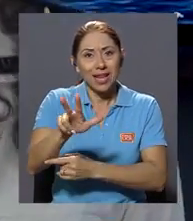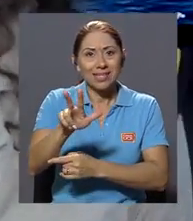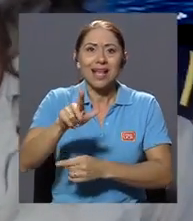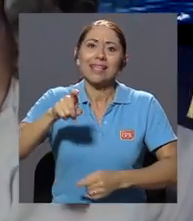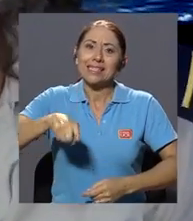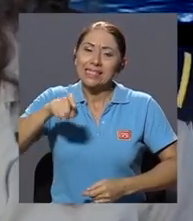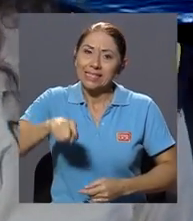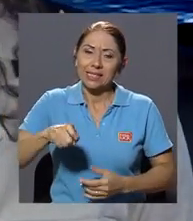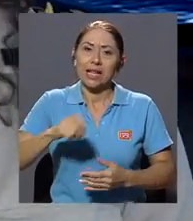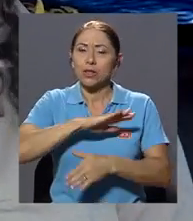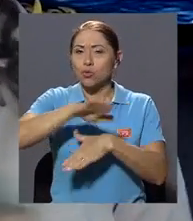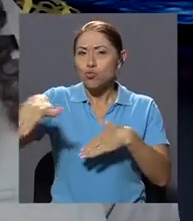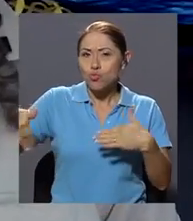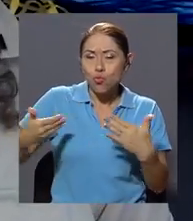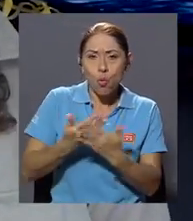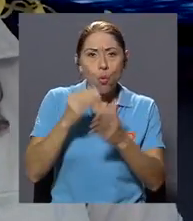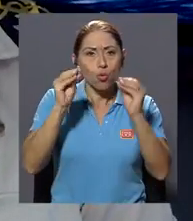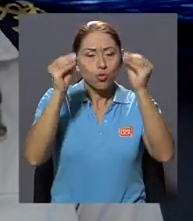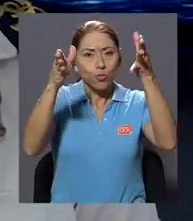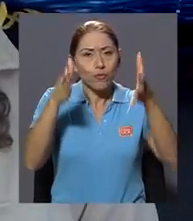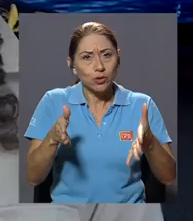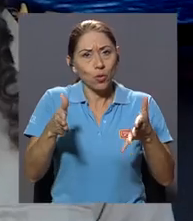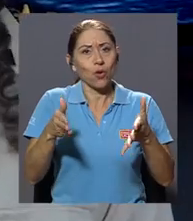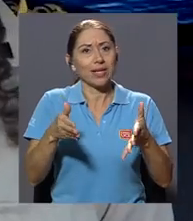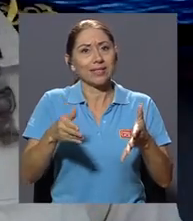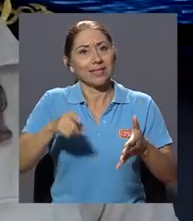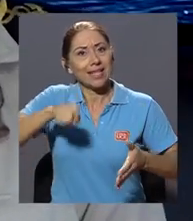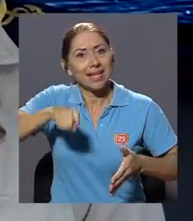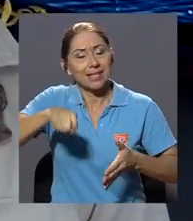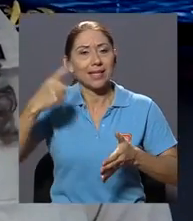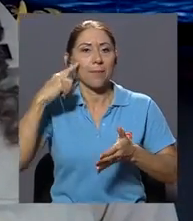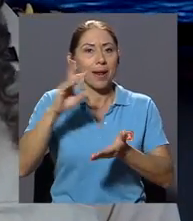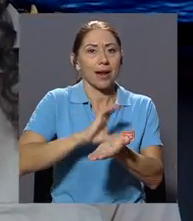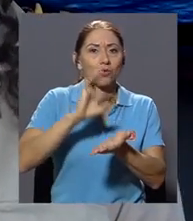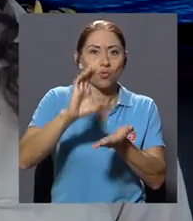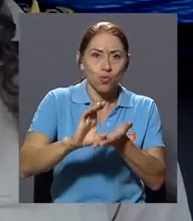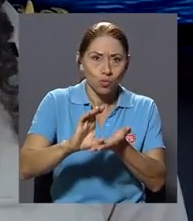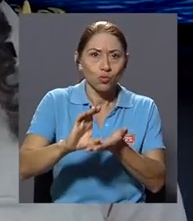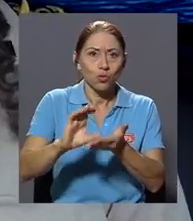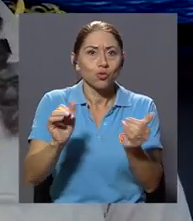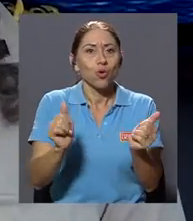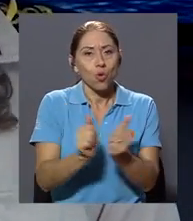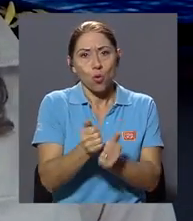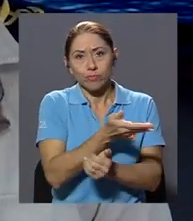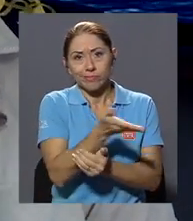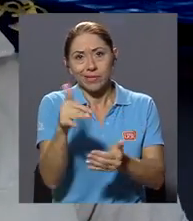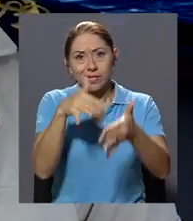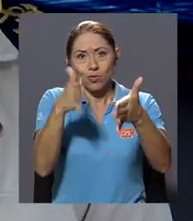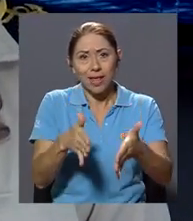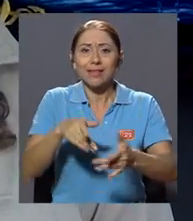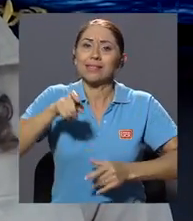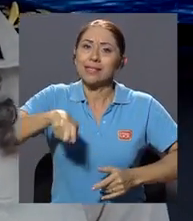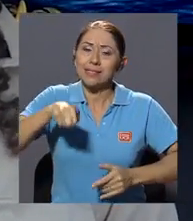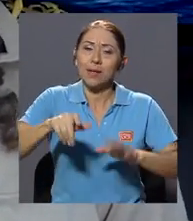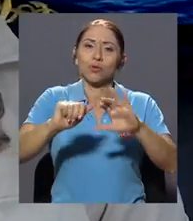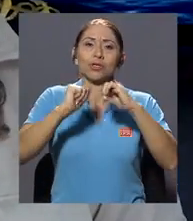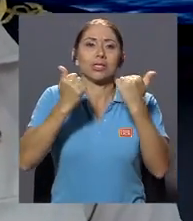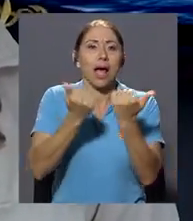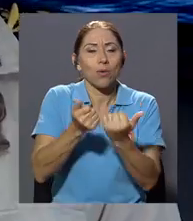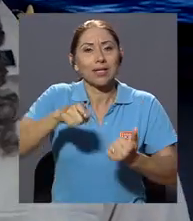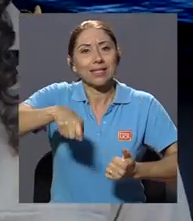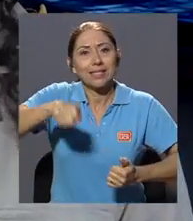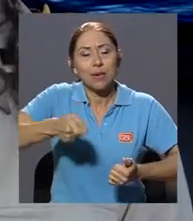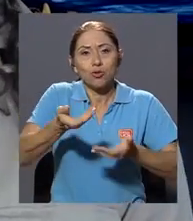todos los profesores que demanden los cursos con cada estudiante y también las aulas, todos los